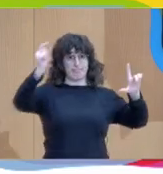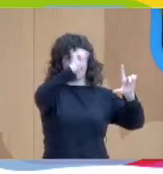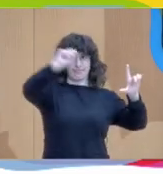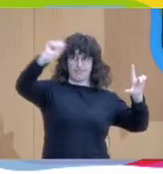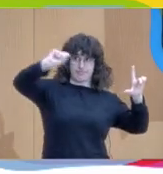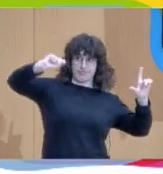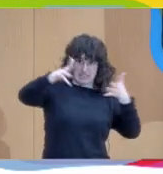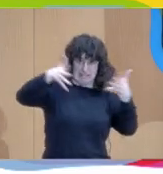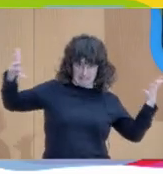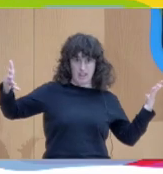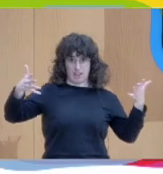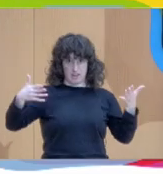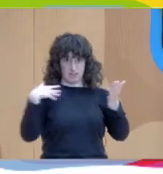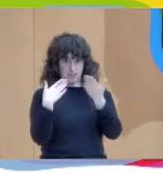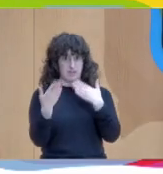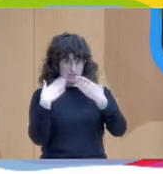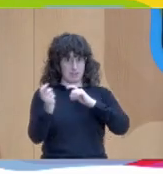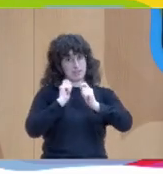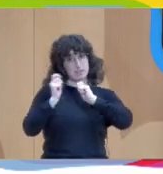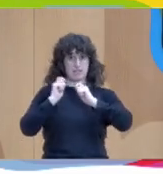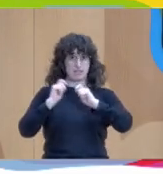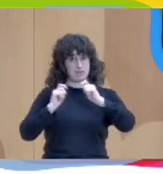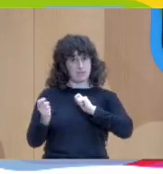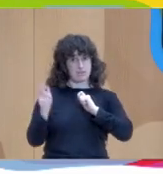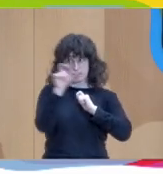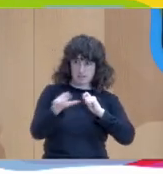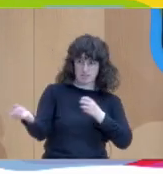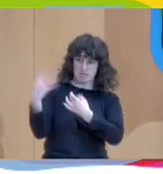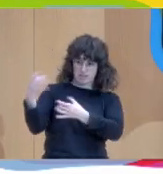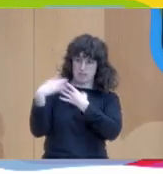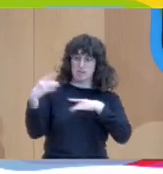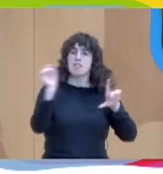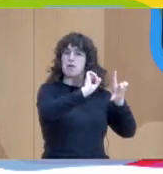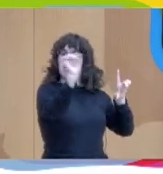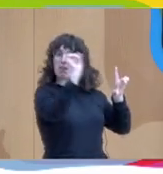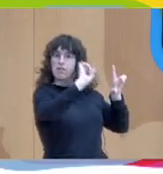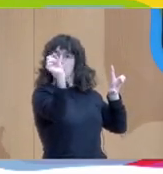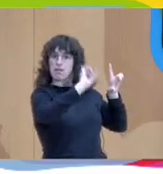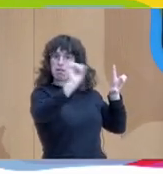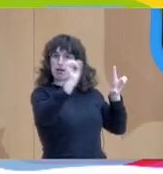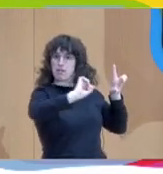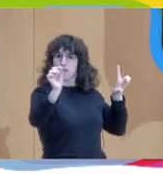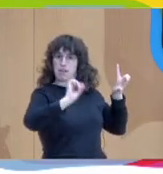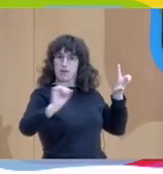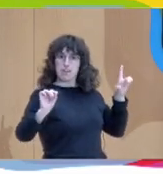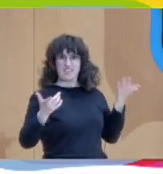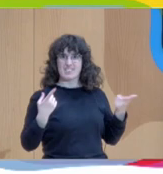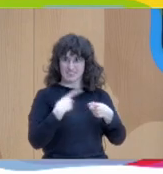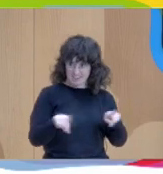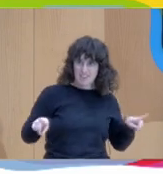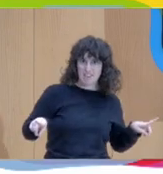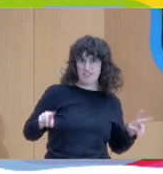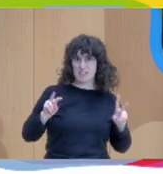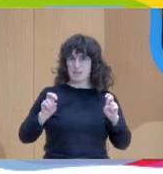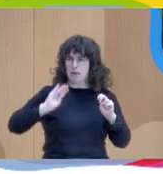entrevistas que hacíamos y fuimos transcribiendo lo que las personas contaban y era diferente ya no era un interrogatorio a la persona que tiene